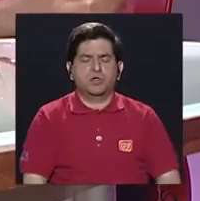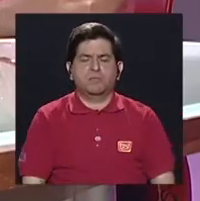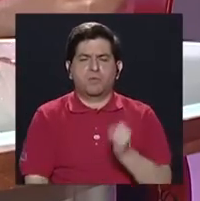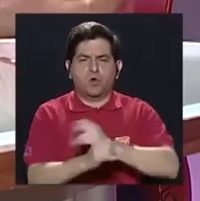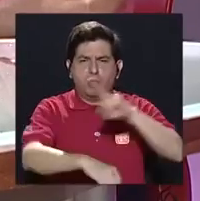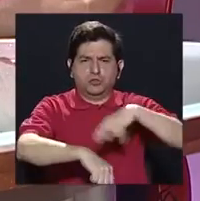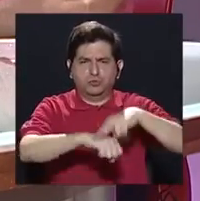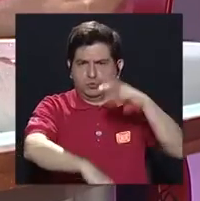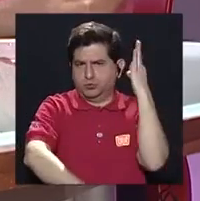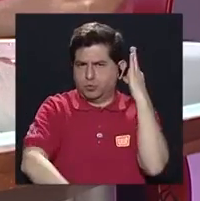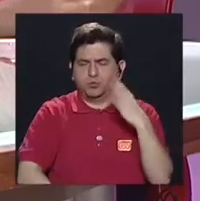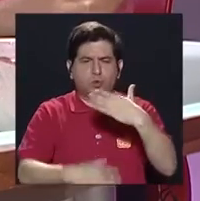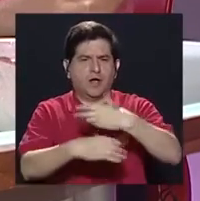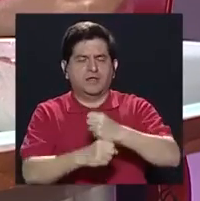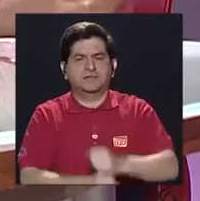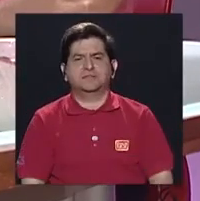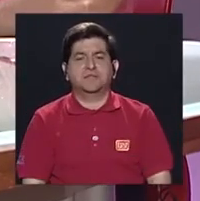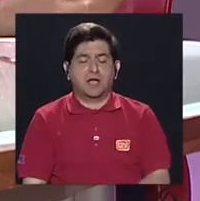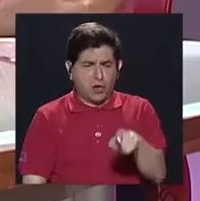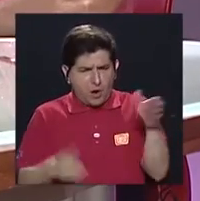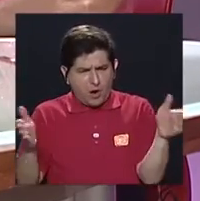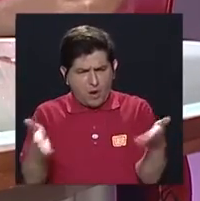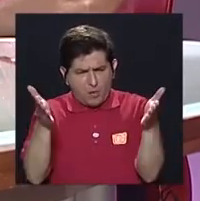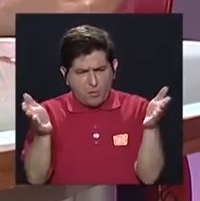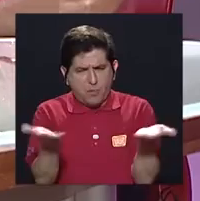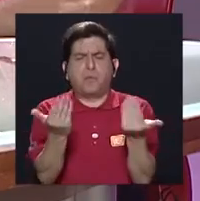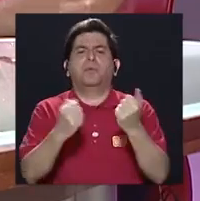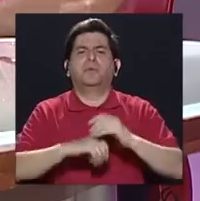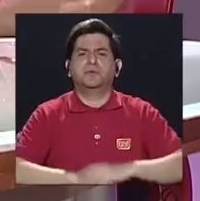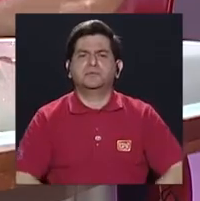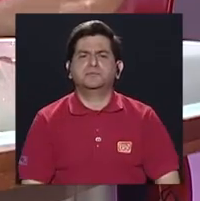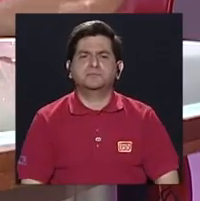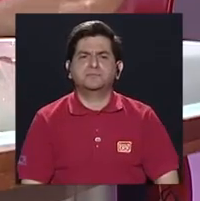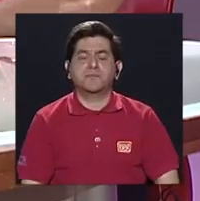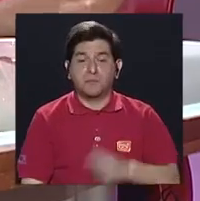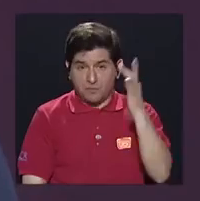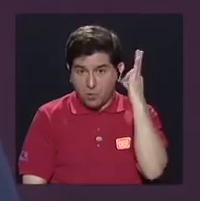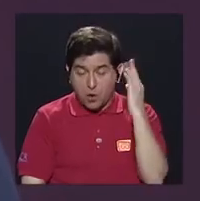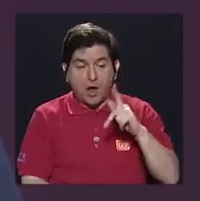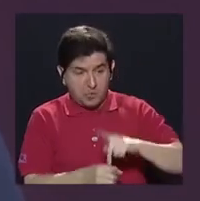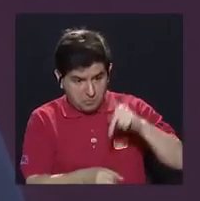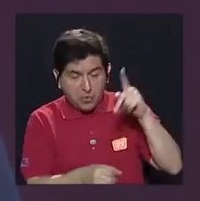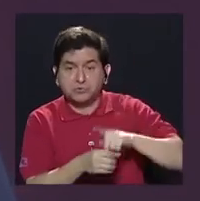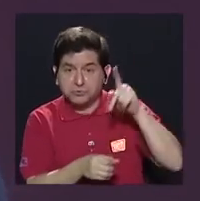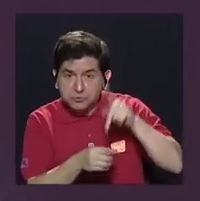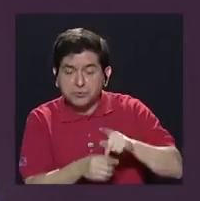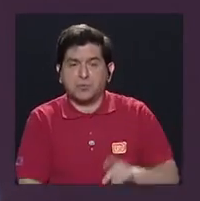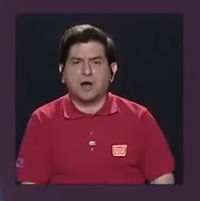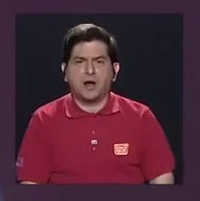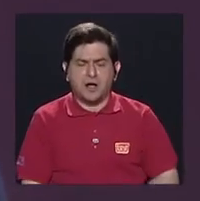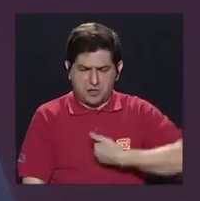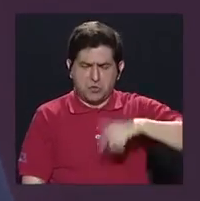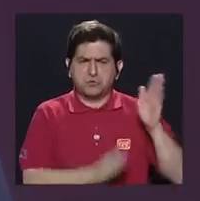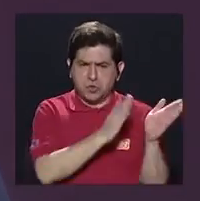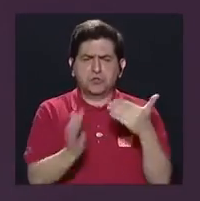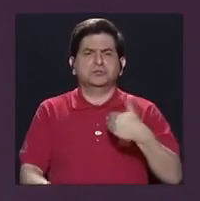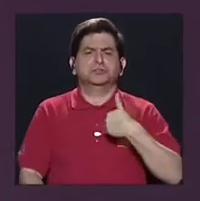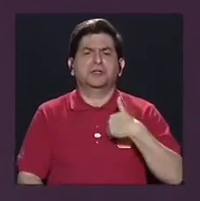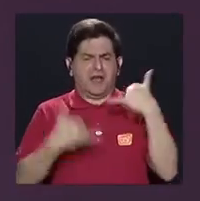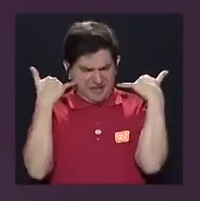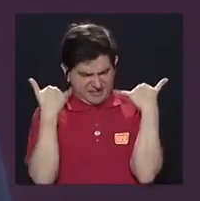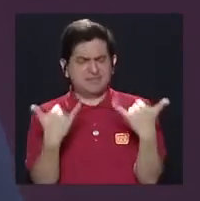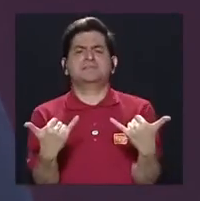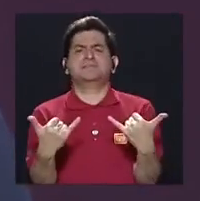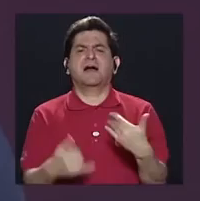INAMO, donde nos motivaba, nos incentivaba a que las mujeres participemos, que estamos preparadas, que ya